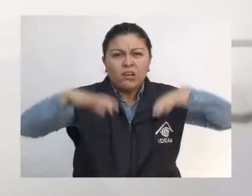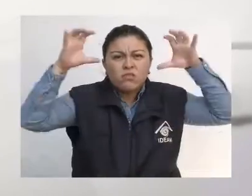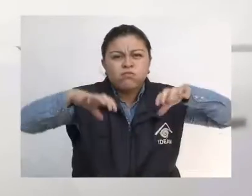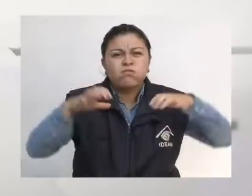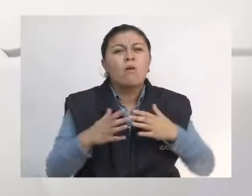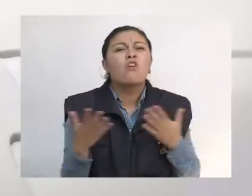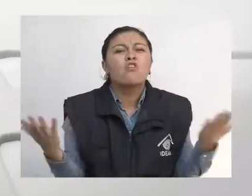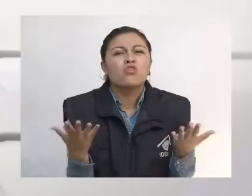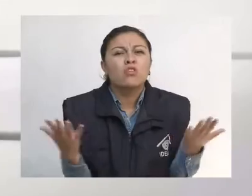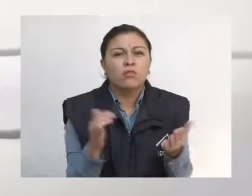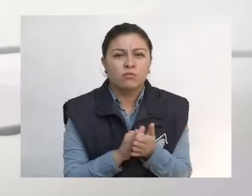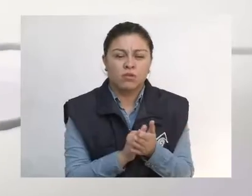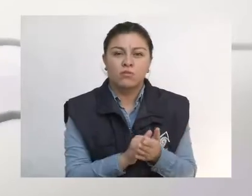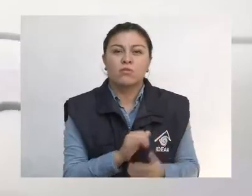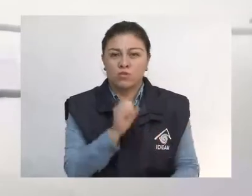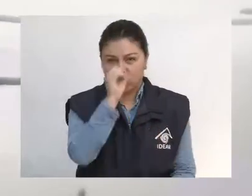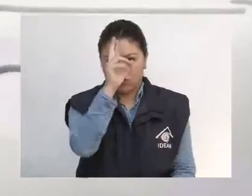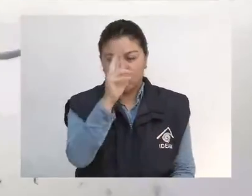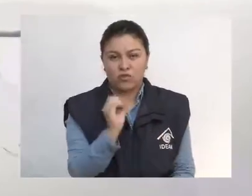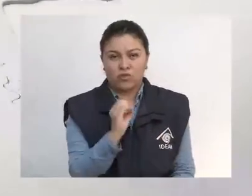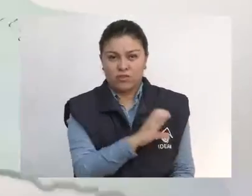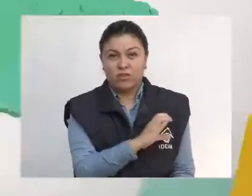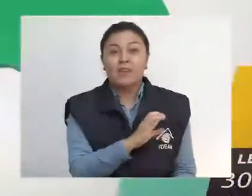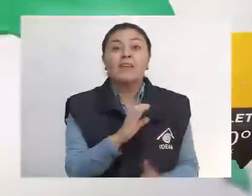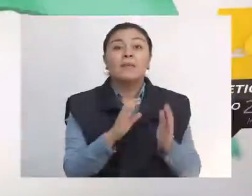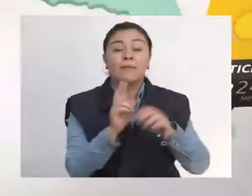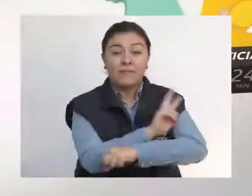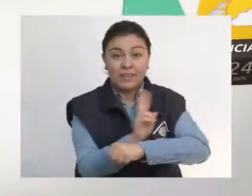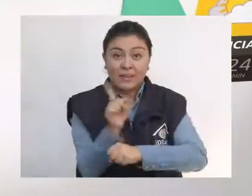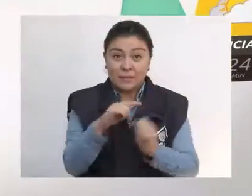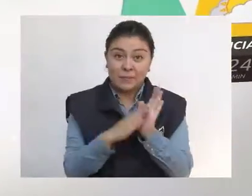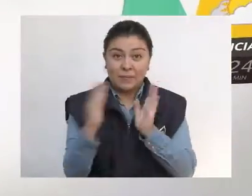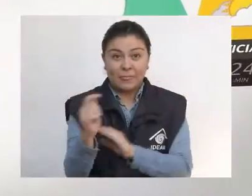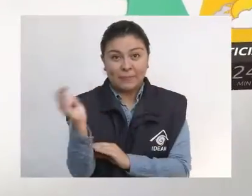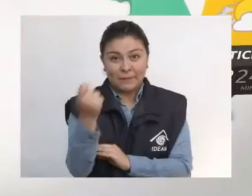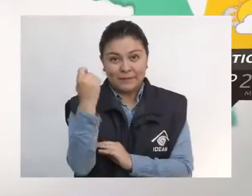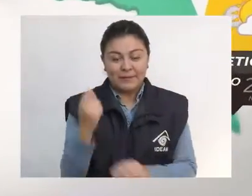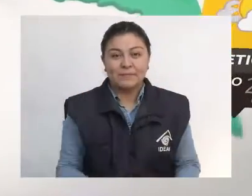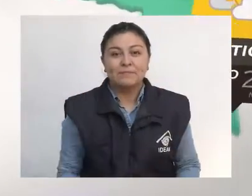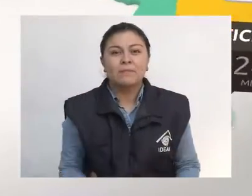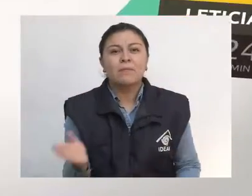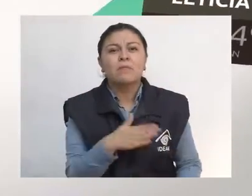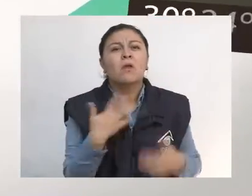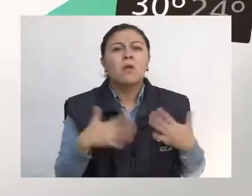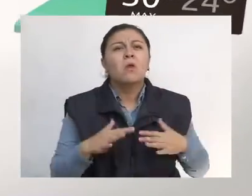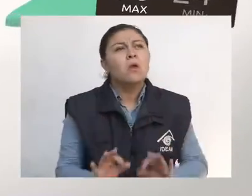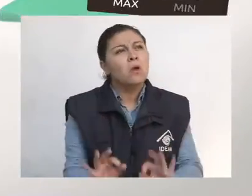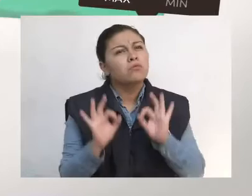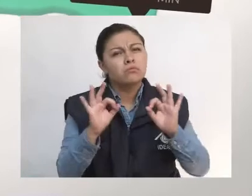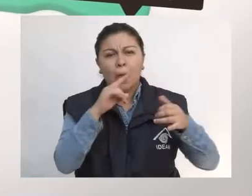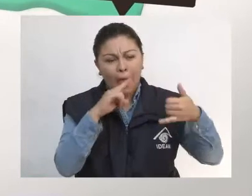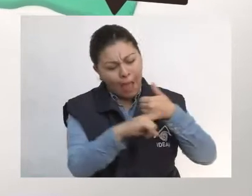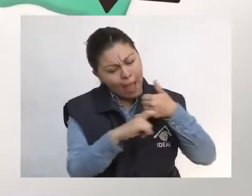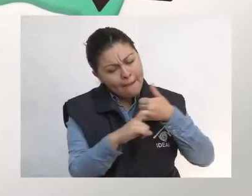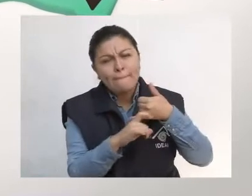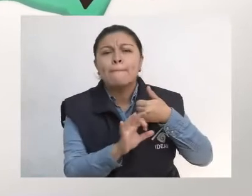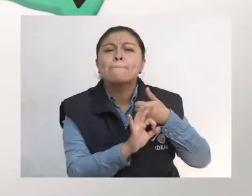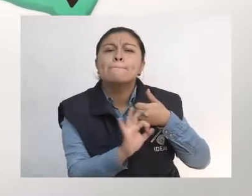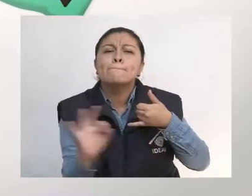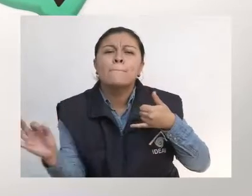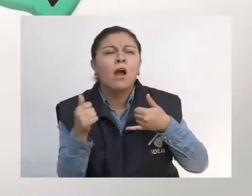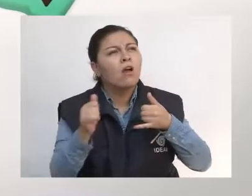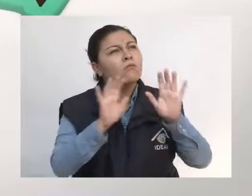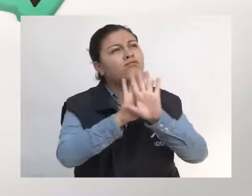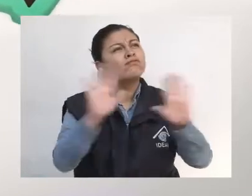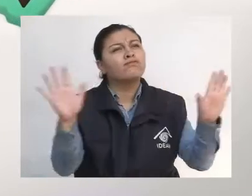de Bichada y oriente de Meta. Tiempo seco para la Amazonía, salvo en áreas de Guainía, Baupés y occidente de